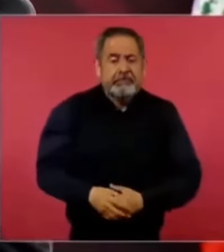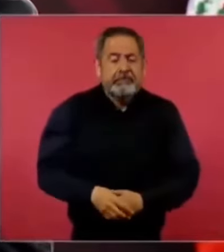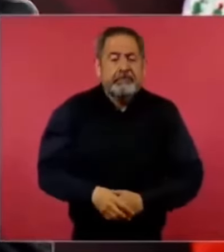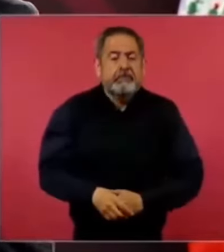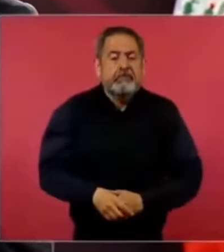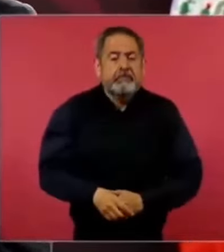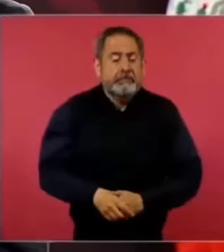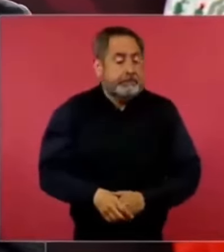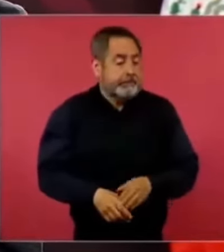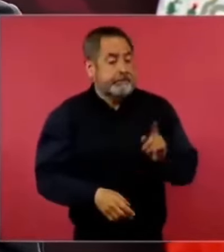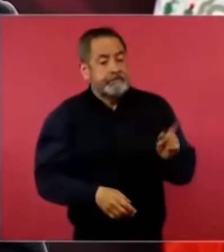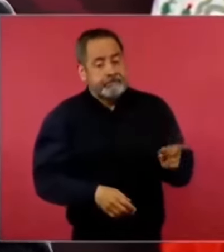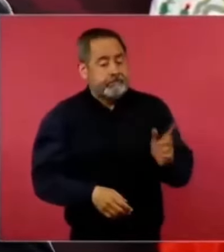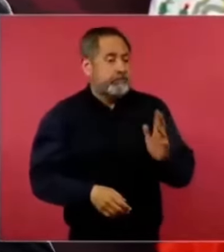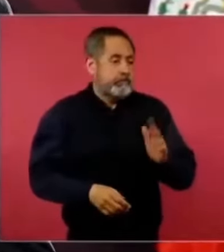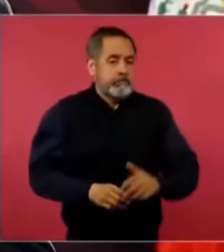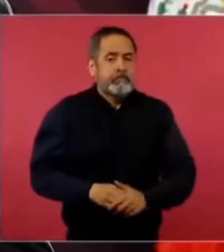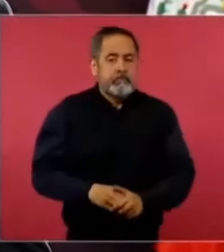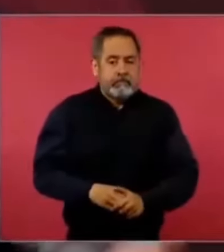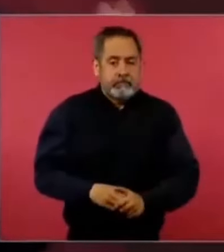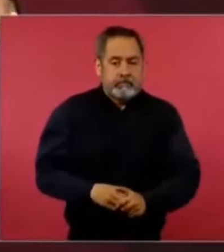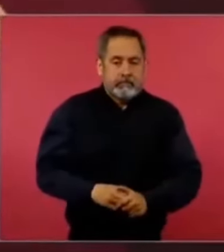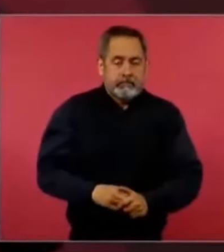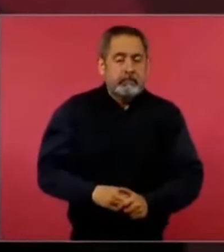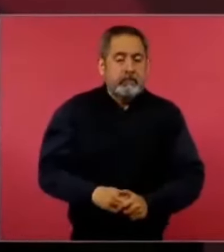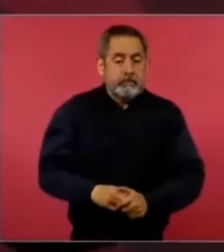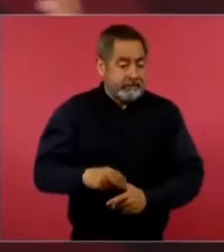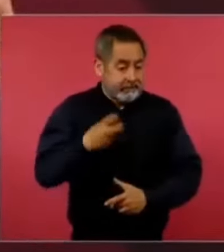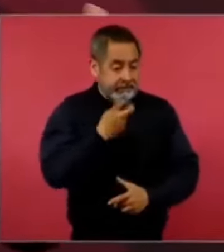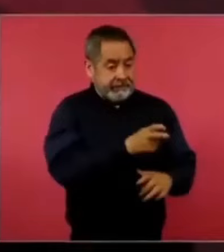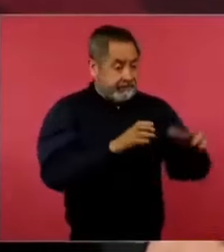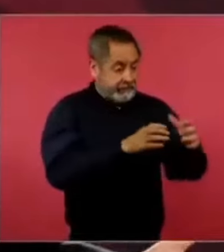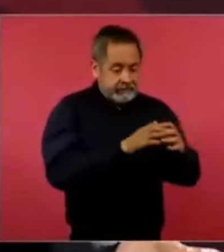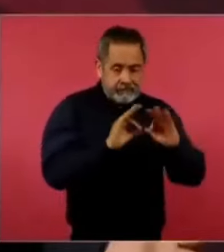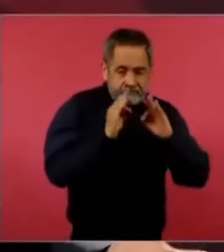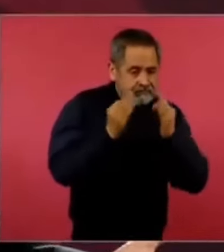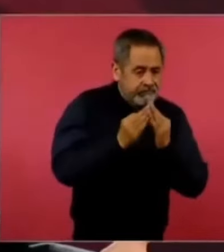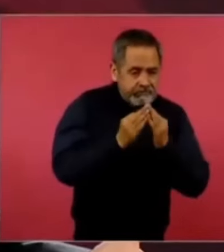entonces ese modelo fracasó